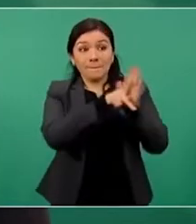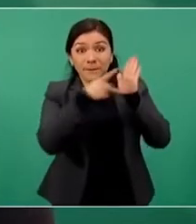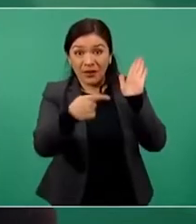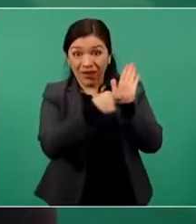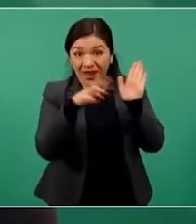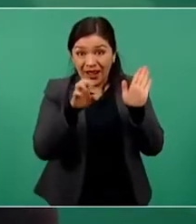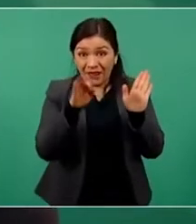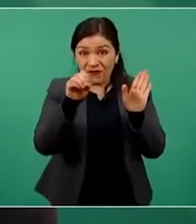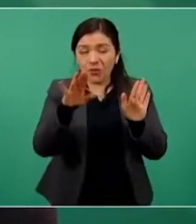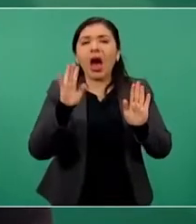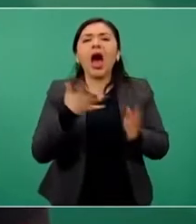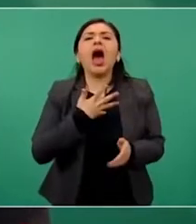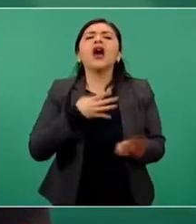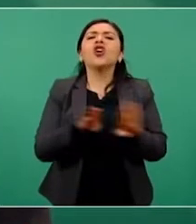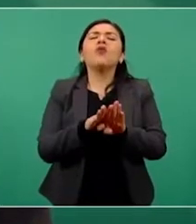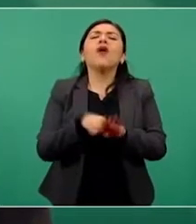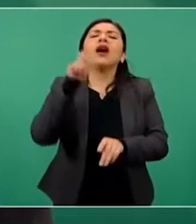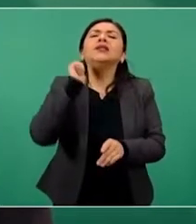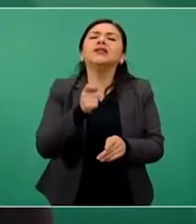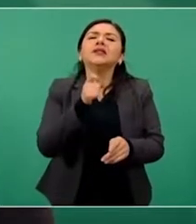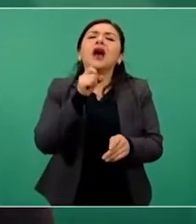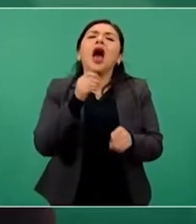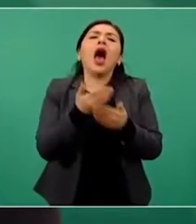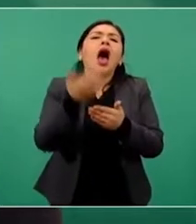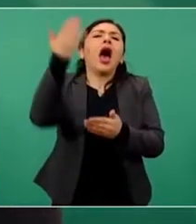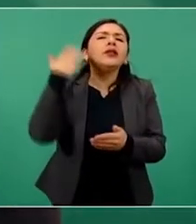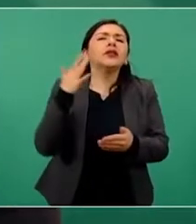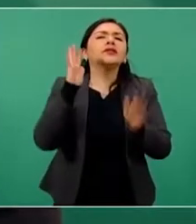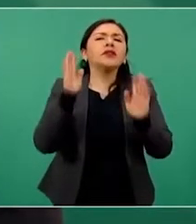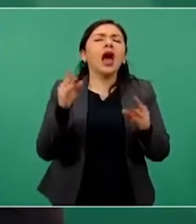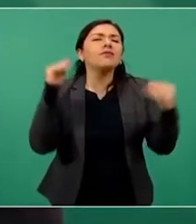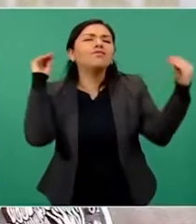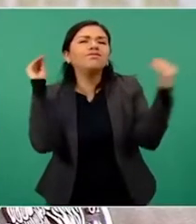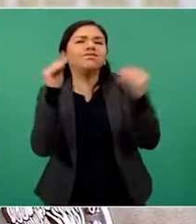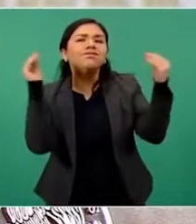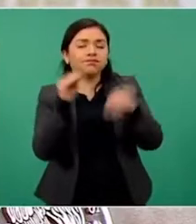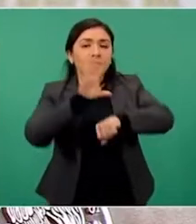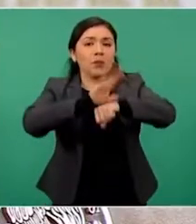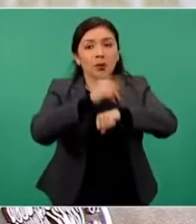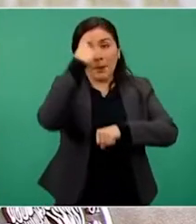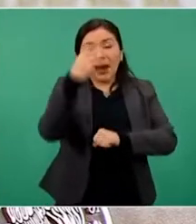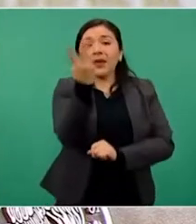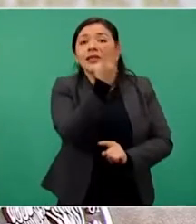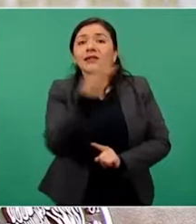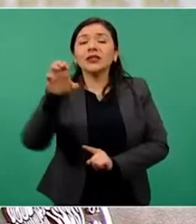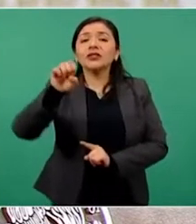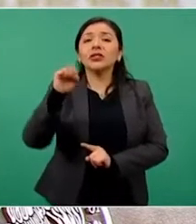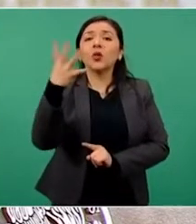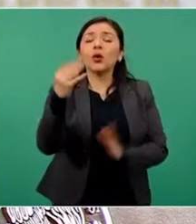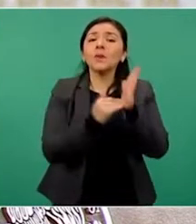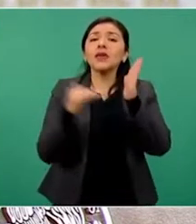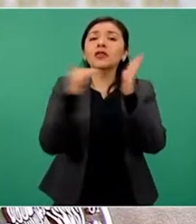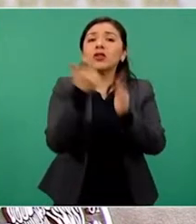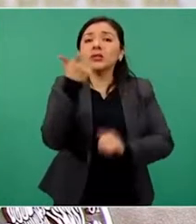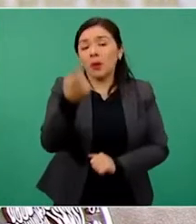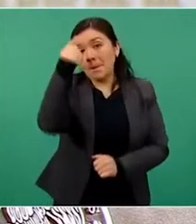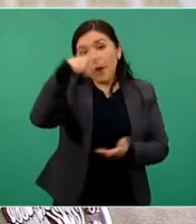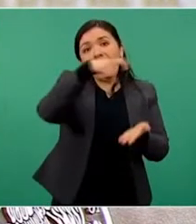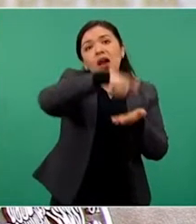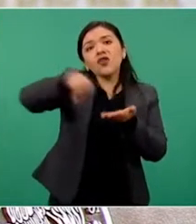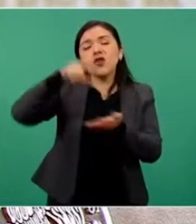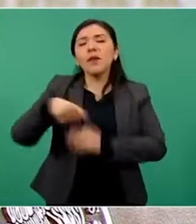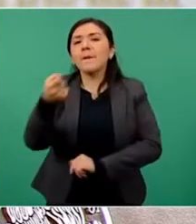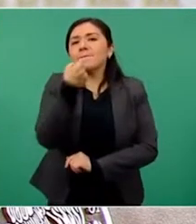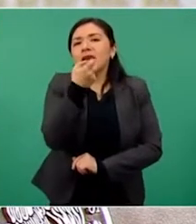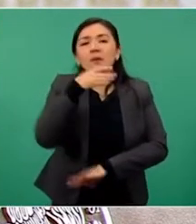refiere a una licitación pública complementaria por 364 millones de pesos, para adquirir medicamentos